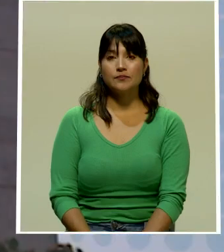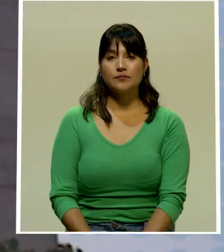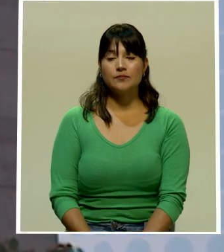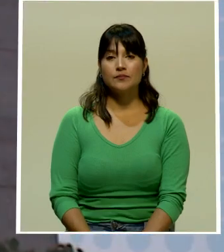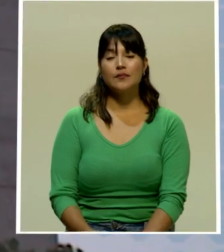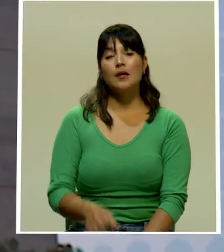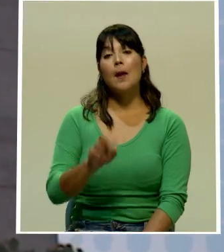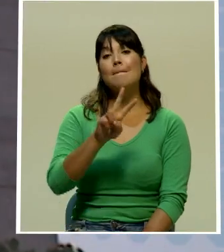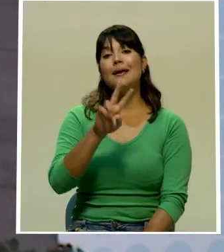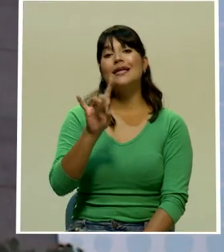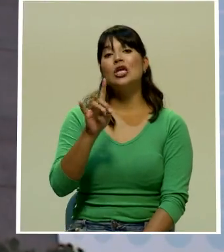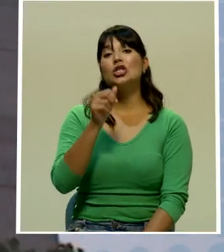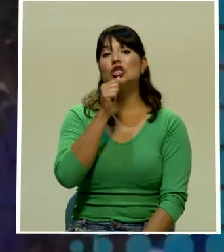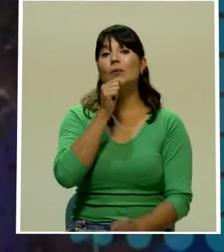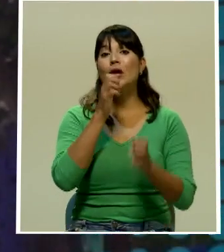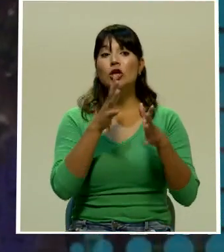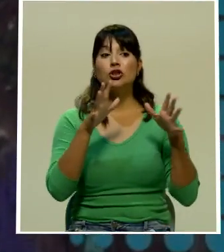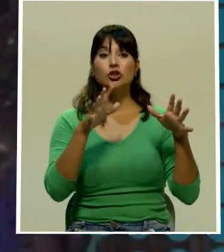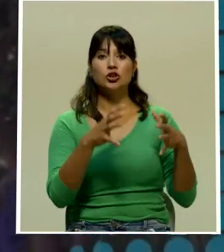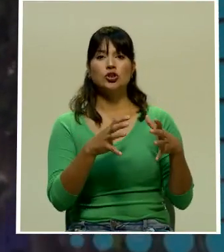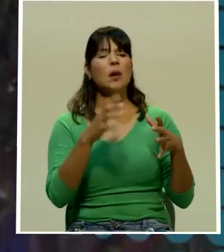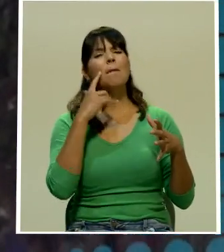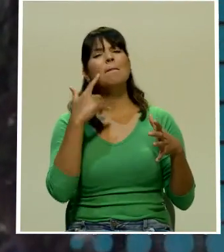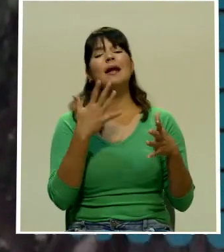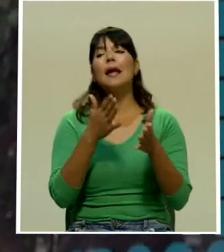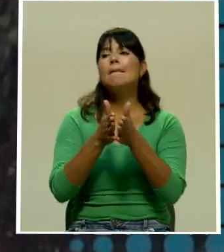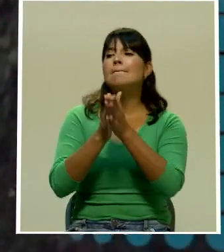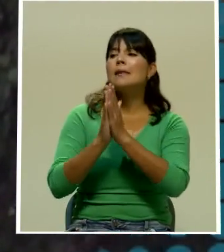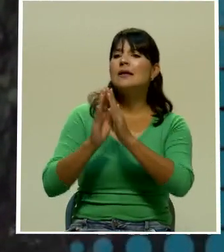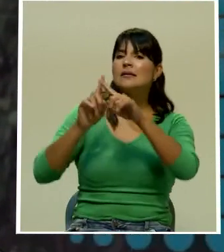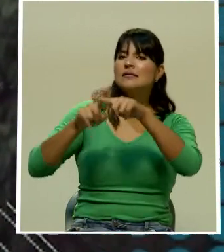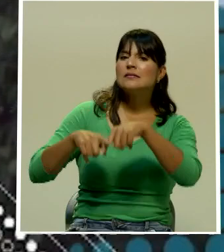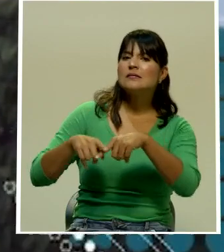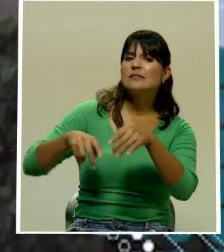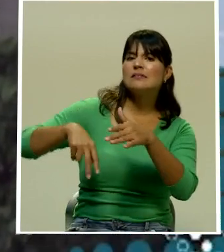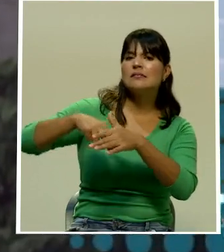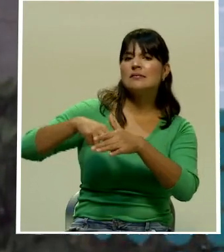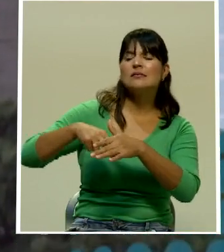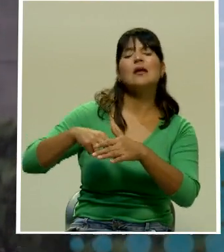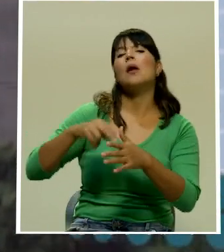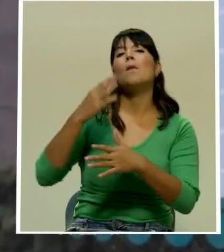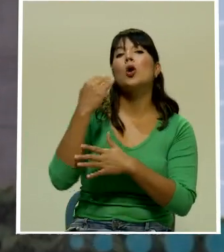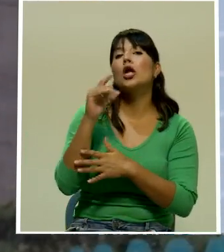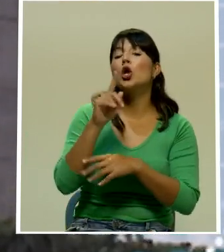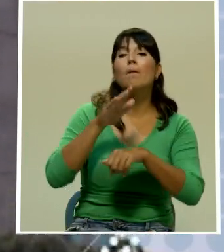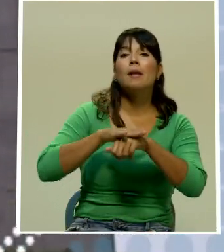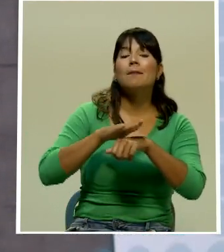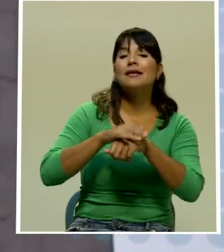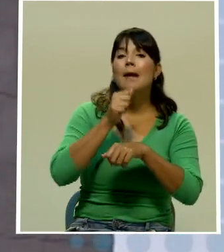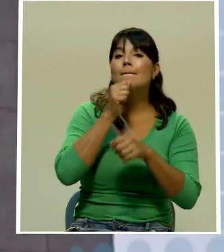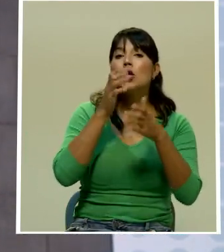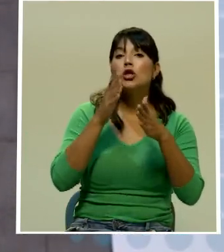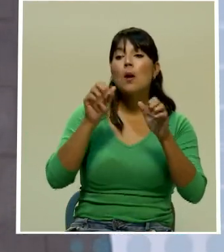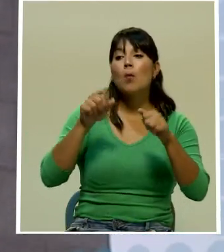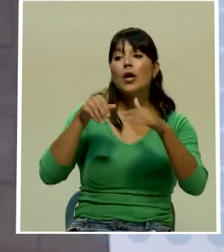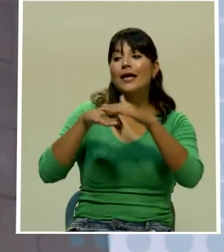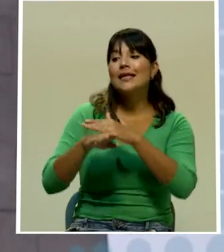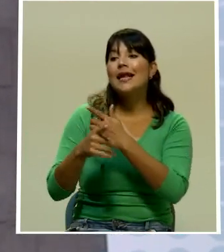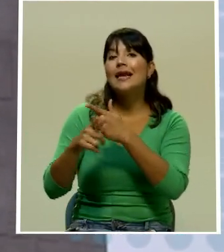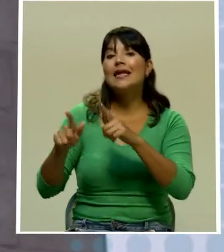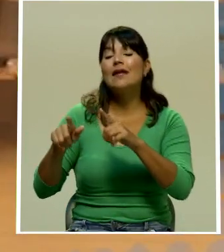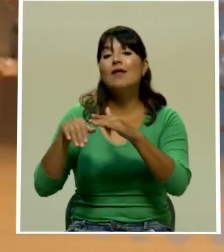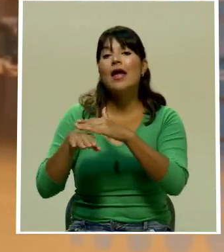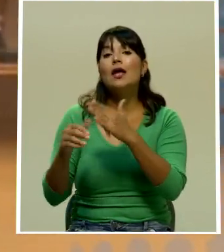28 periodistas solicitaron eliminar las restricciones que le impiden a la prensa desarrollar su cobertura dentro del nuevo